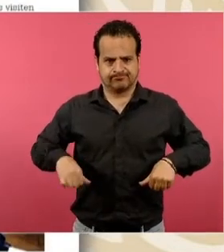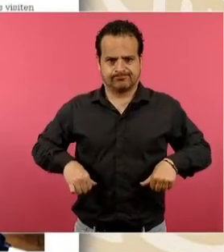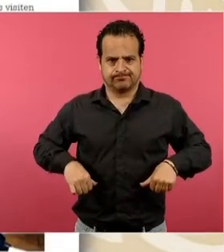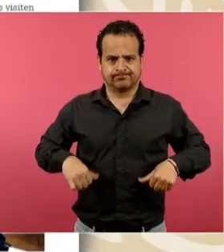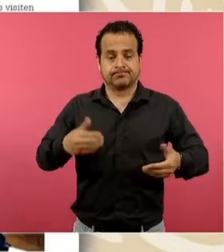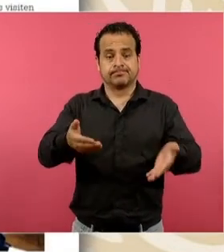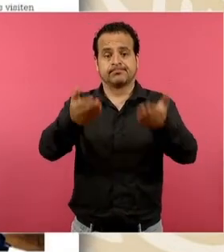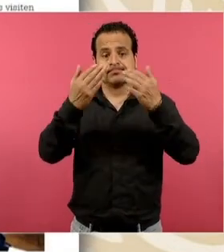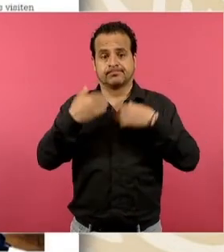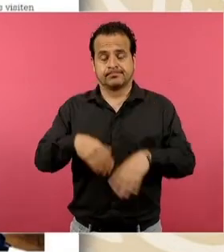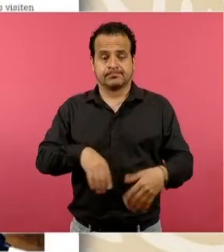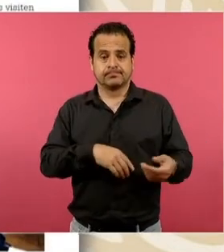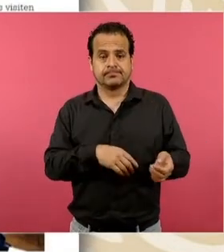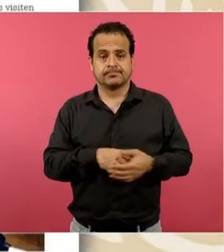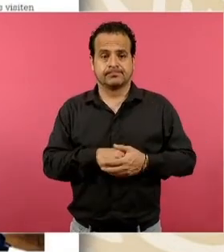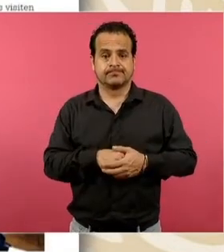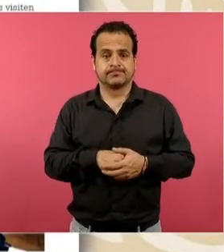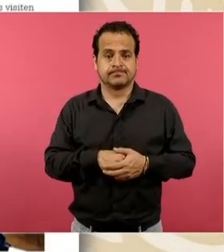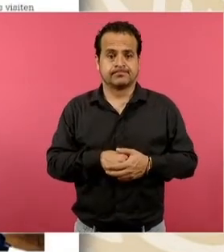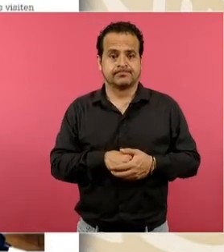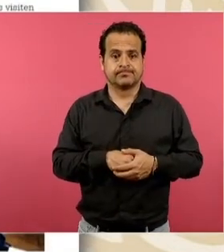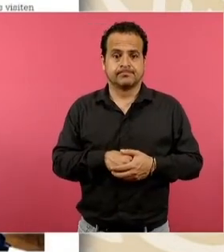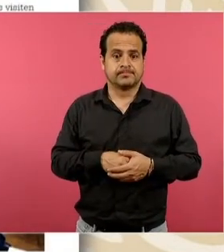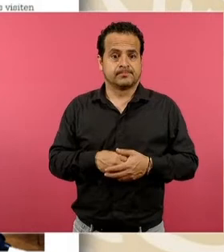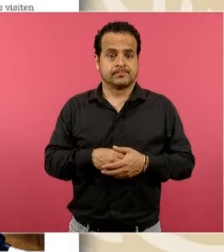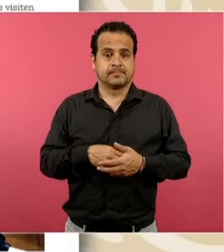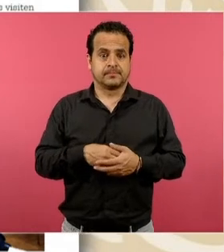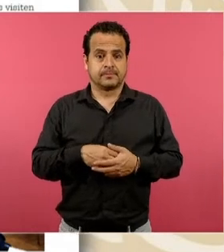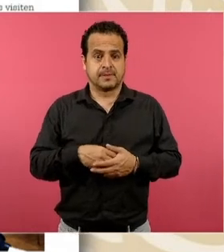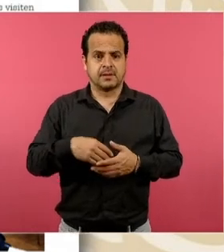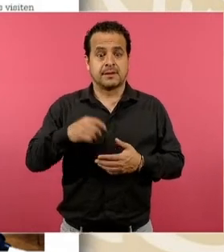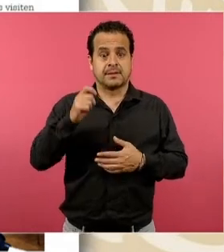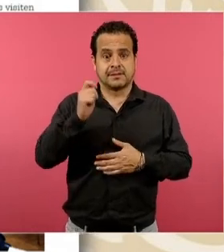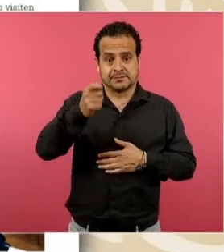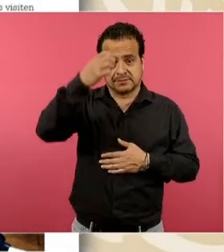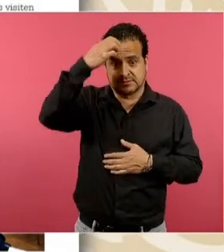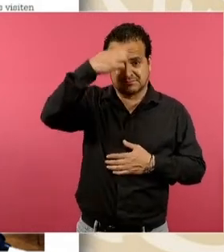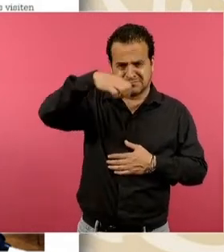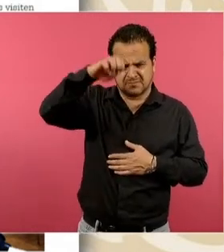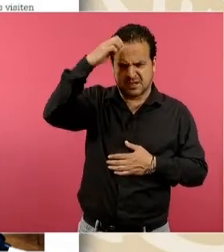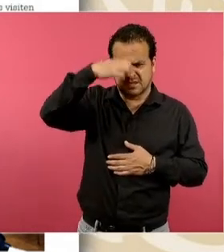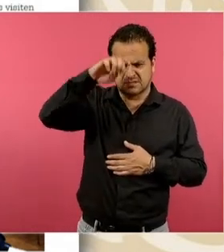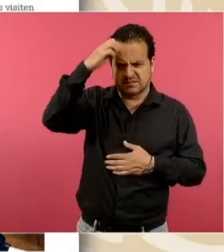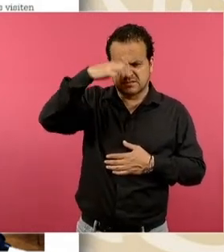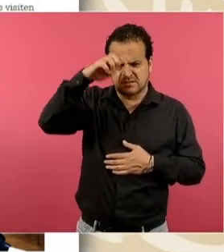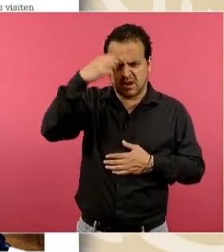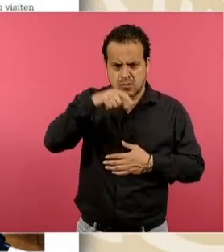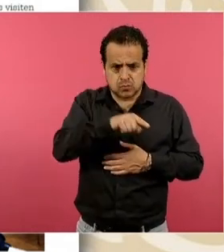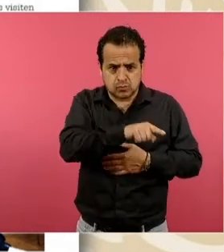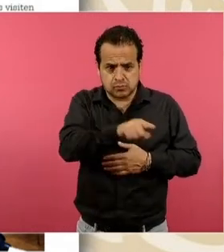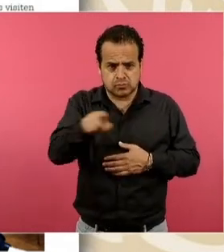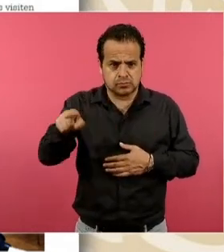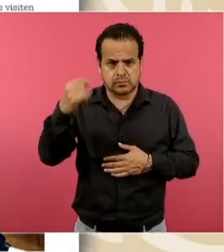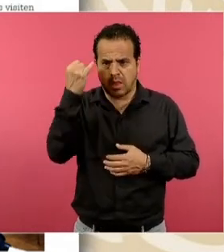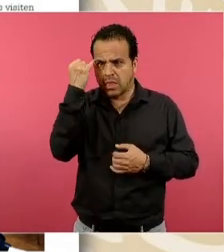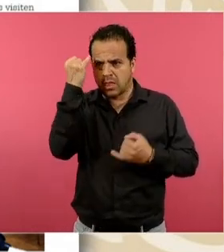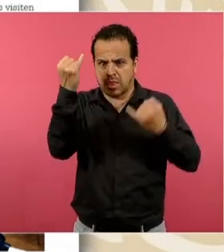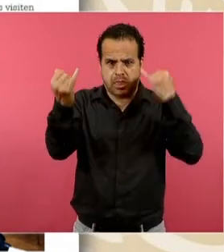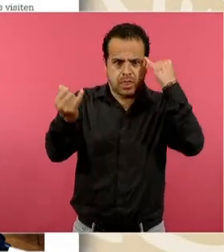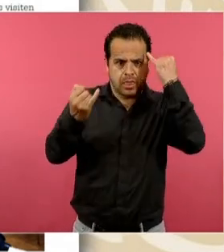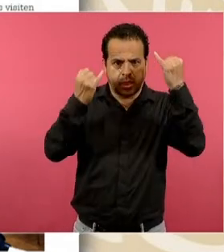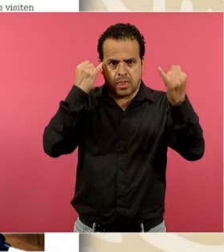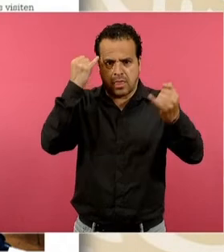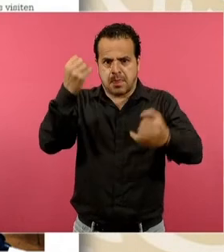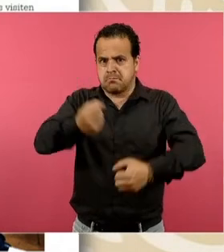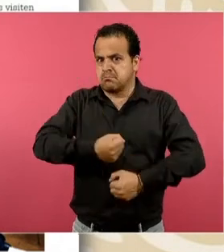En el último momento es revisamos la experiencia, donde van a expresar sus ideas sobre el trabajo, sobre todo el proceso del